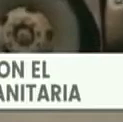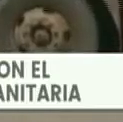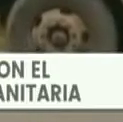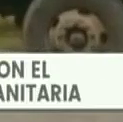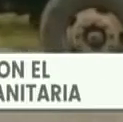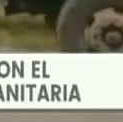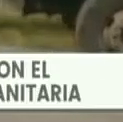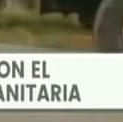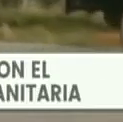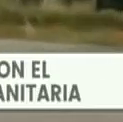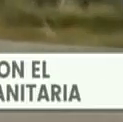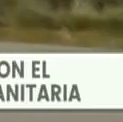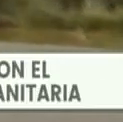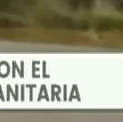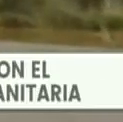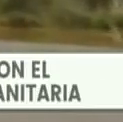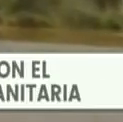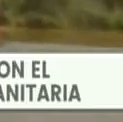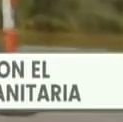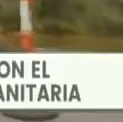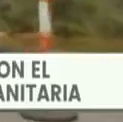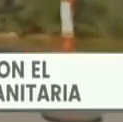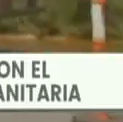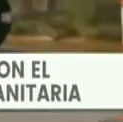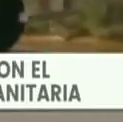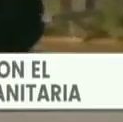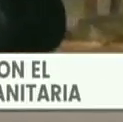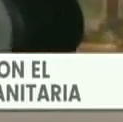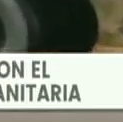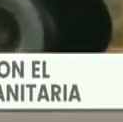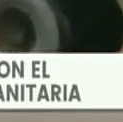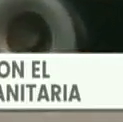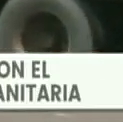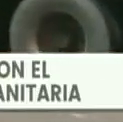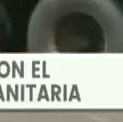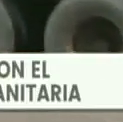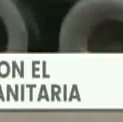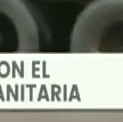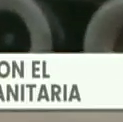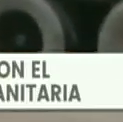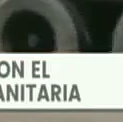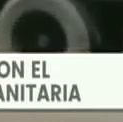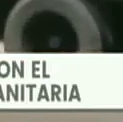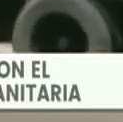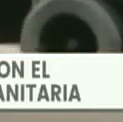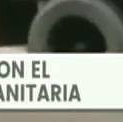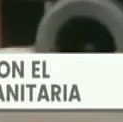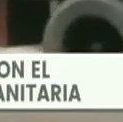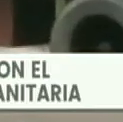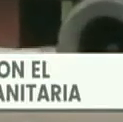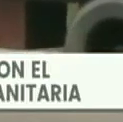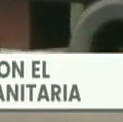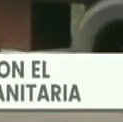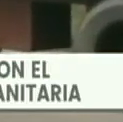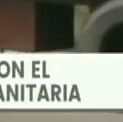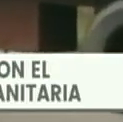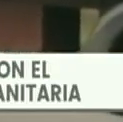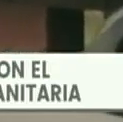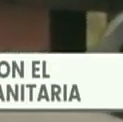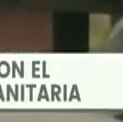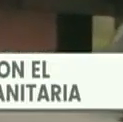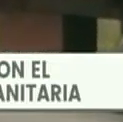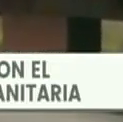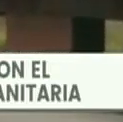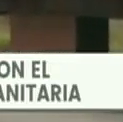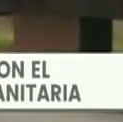COVID-19. ¿Y de dónde sale este oxígeno? De petróleos de Venezuela. ¿De dónde sale este oxígeno? De producción venezolana. ¿De dónde